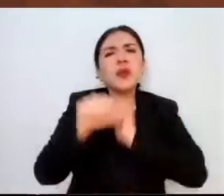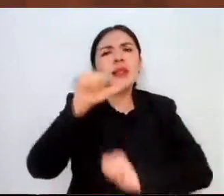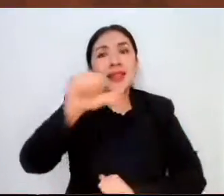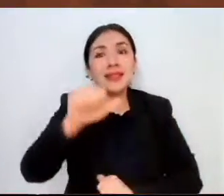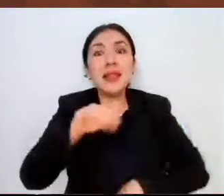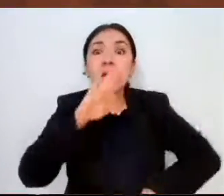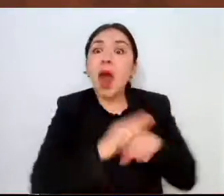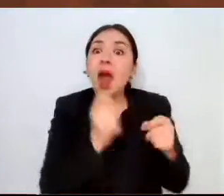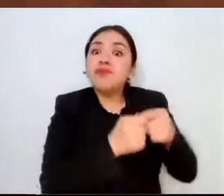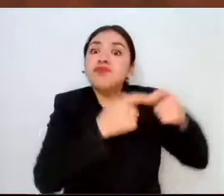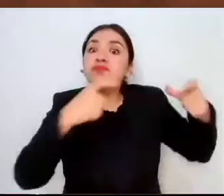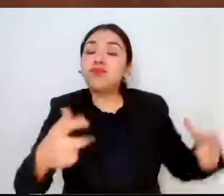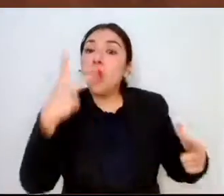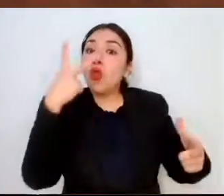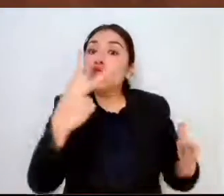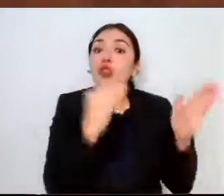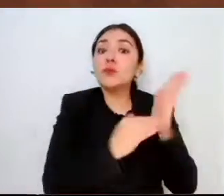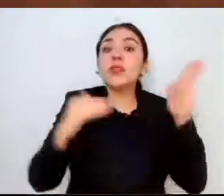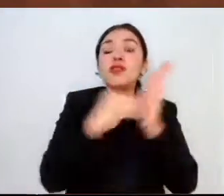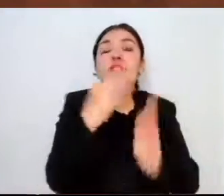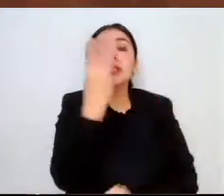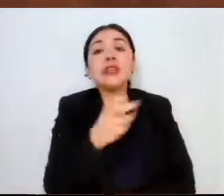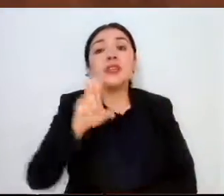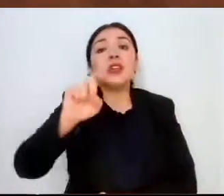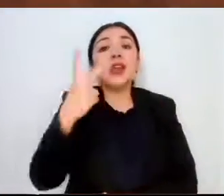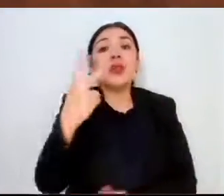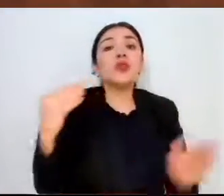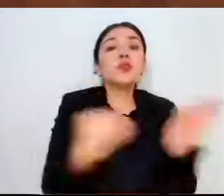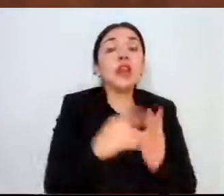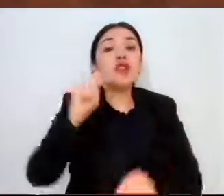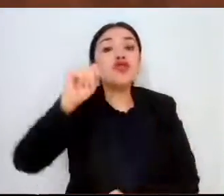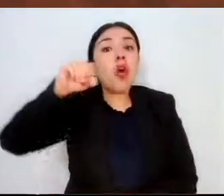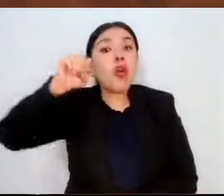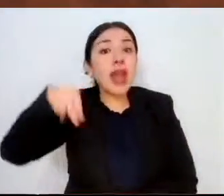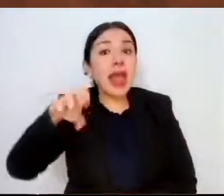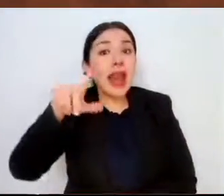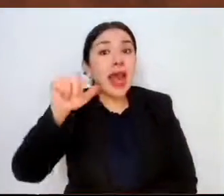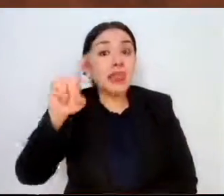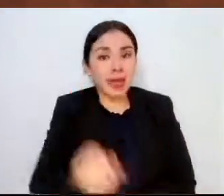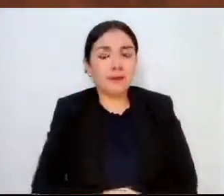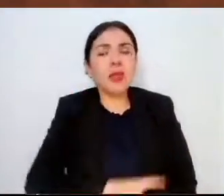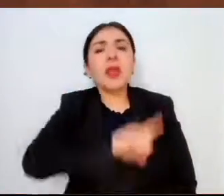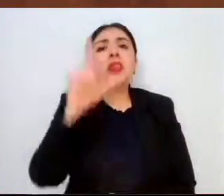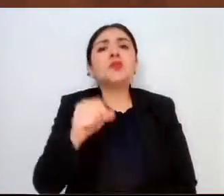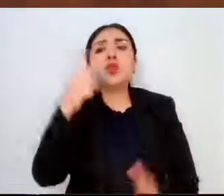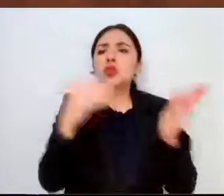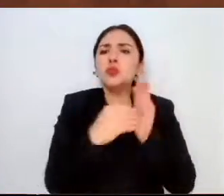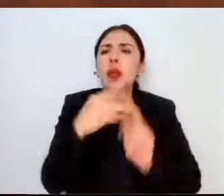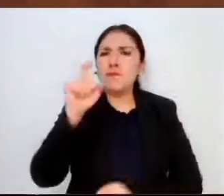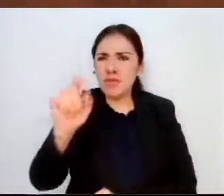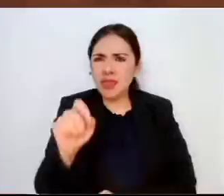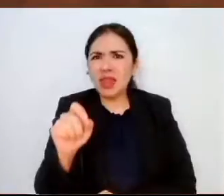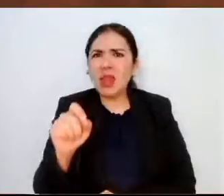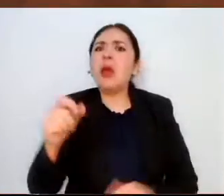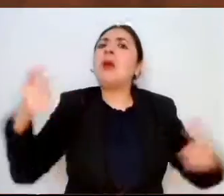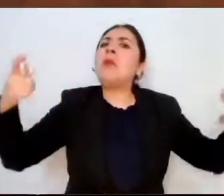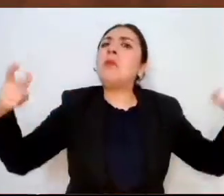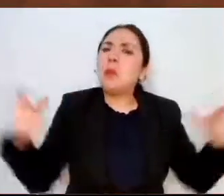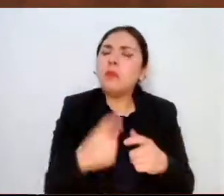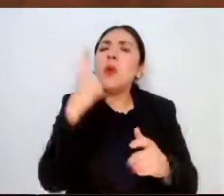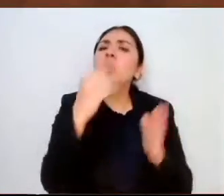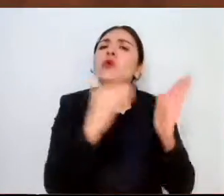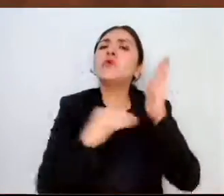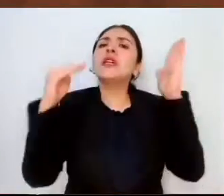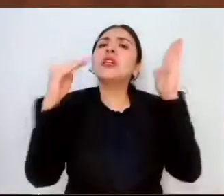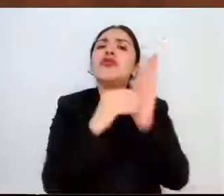de 2 millones 332 mil toneladas. Para el 2020 el volumen de producción fue de un millón